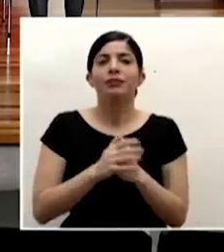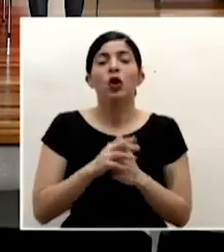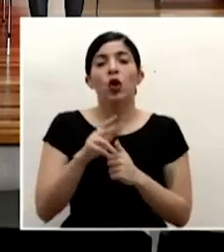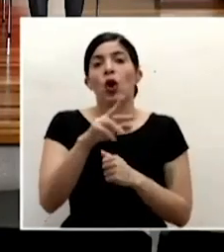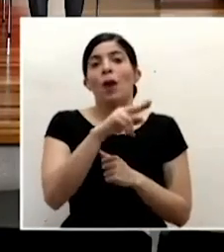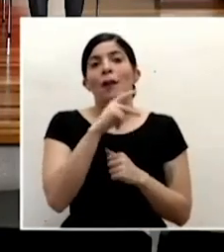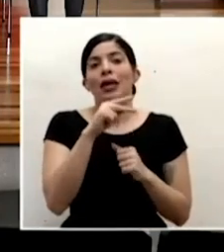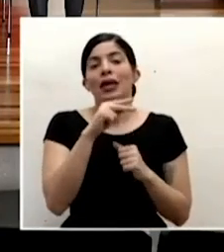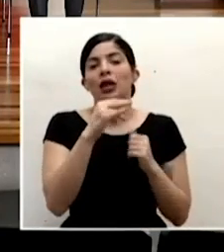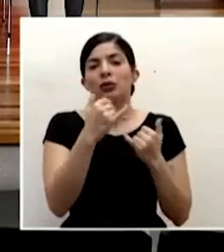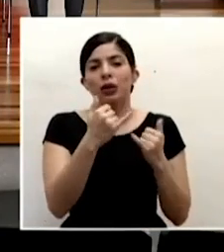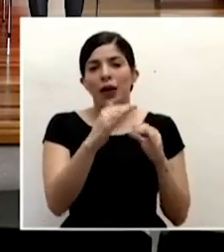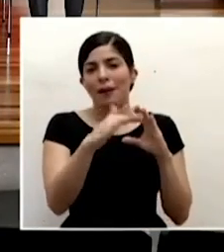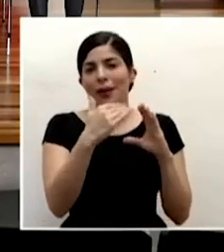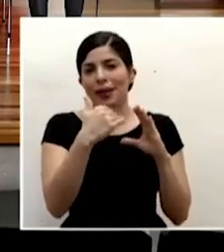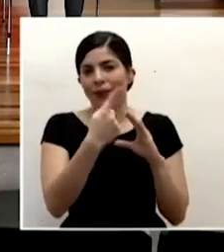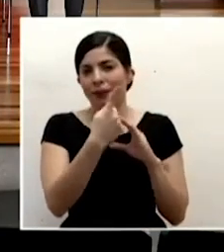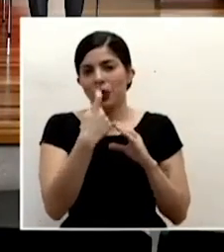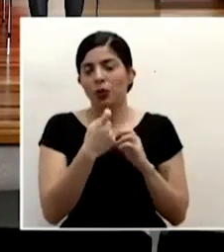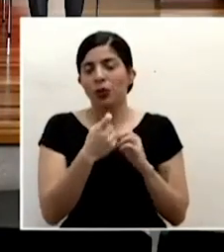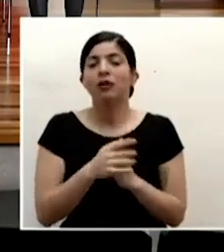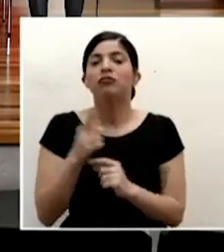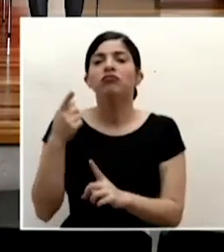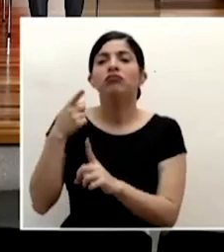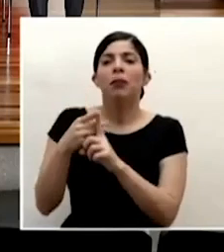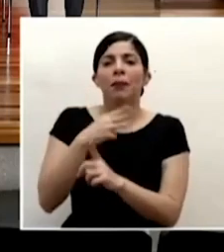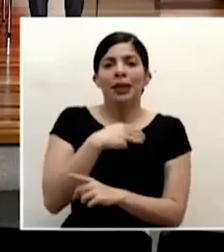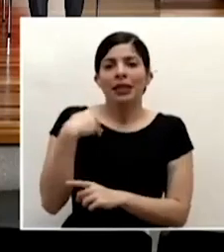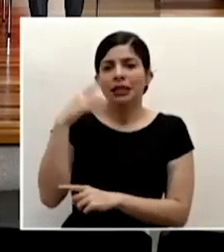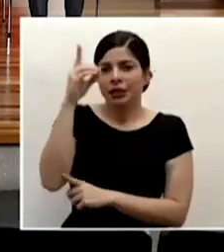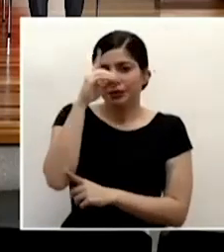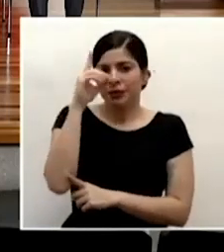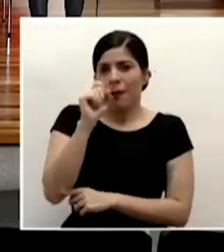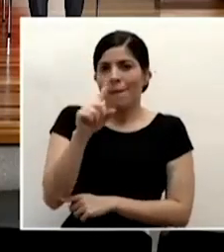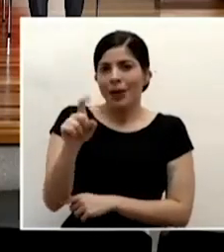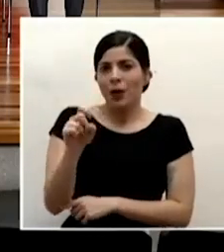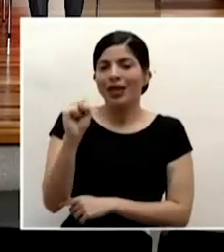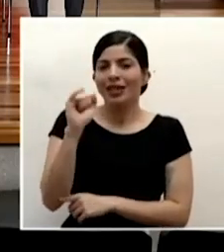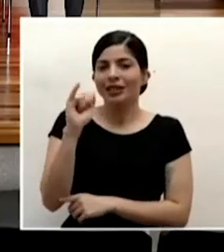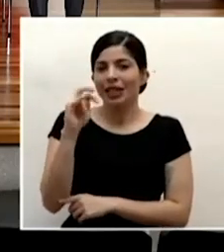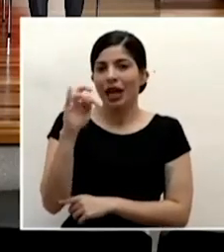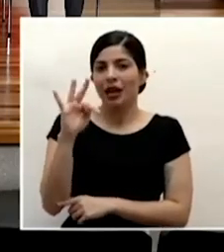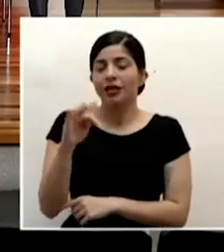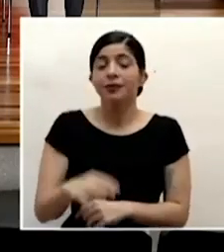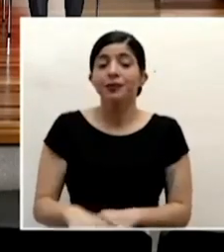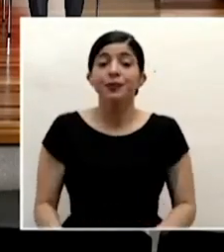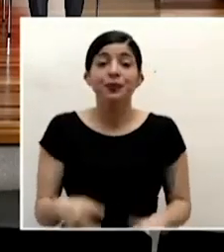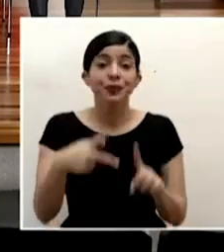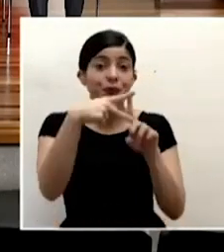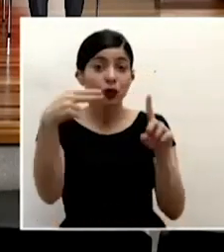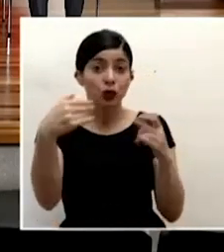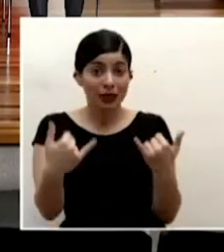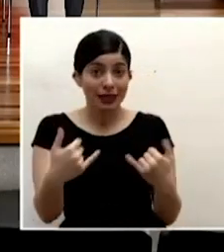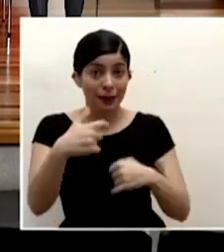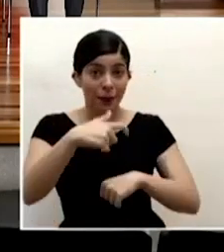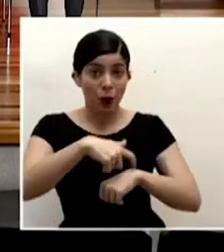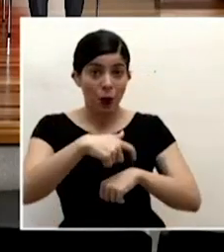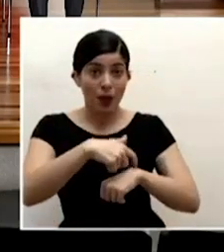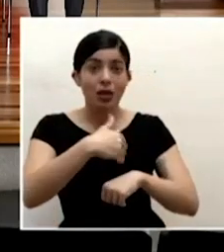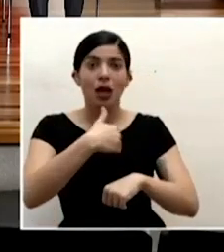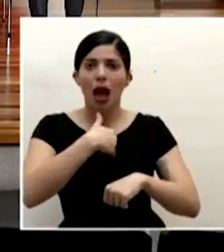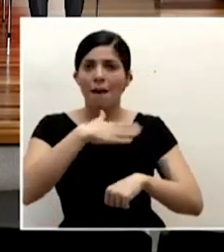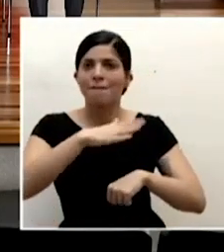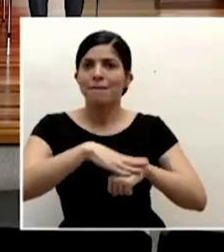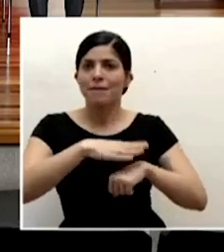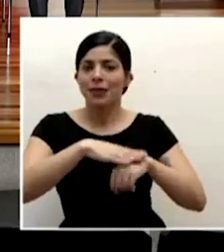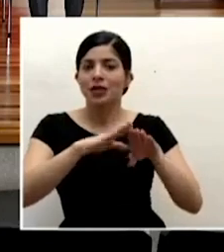consultas para el ministro salas nos consulta el sinat los hoteles en este momento tienen el aval para abrir a partir del 16 de